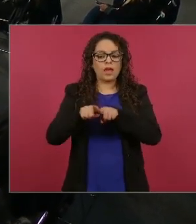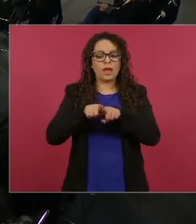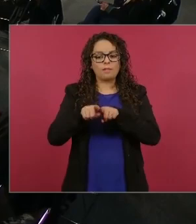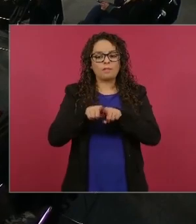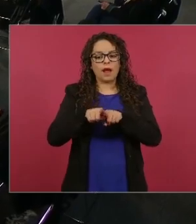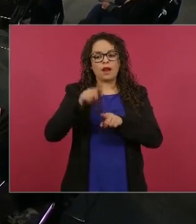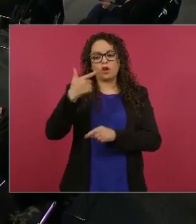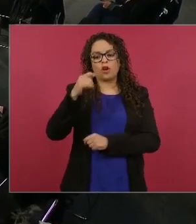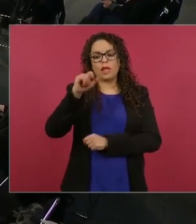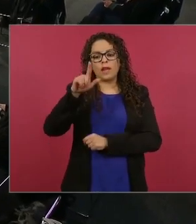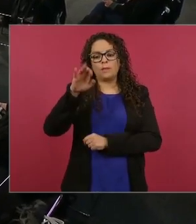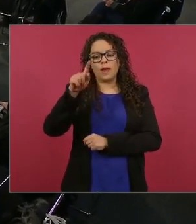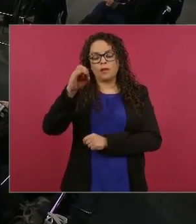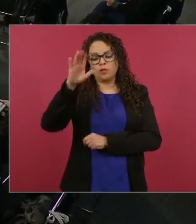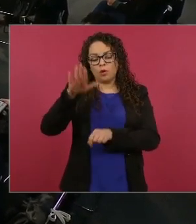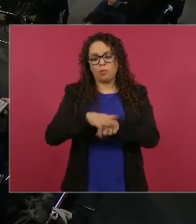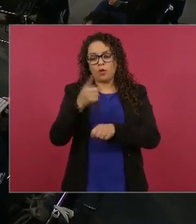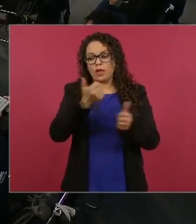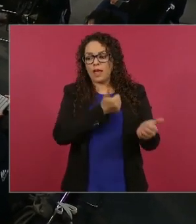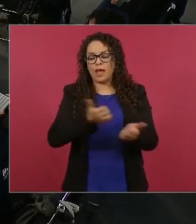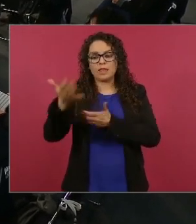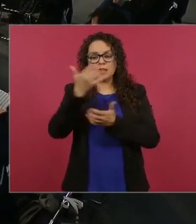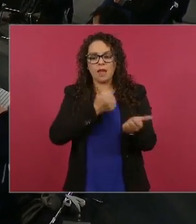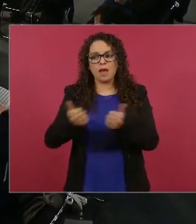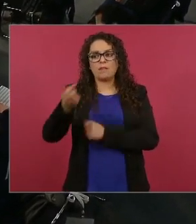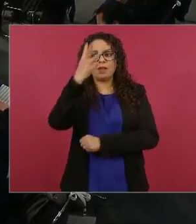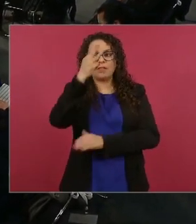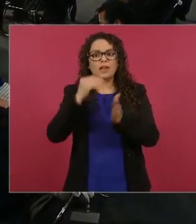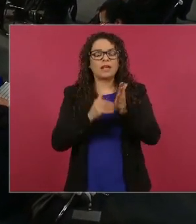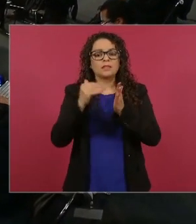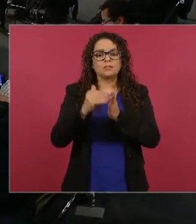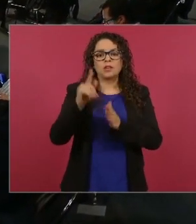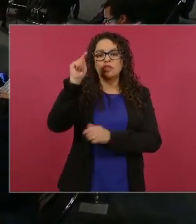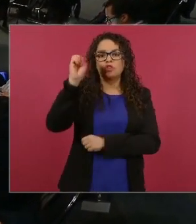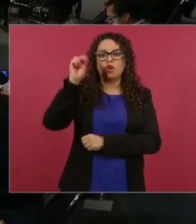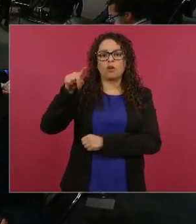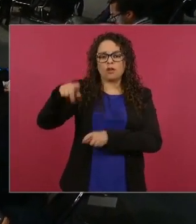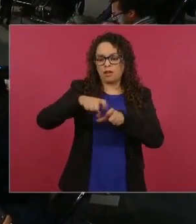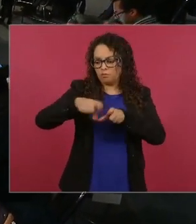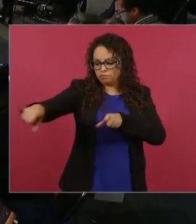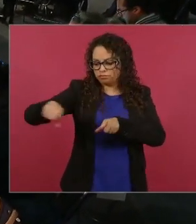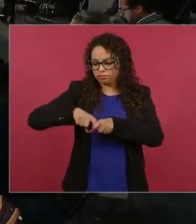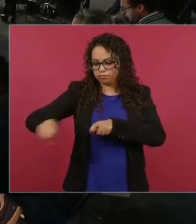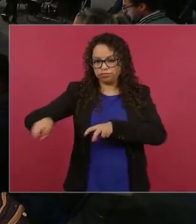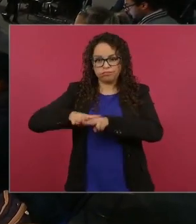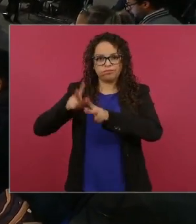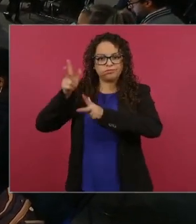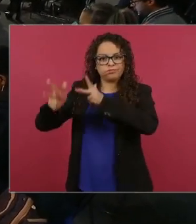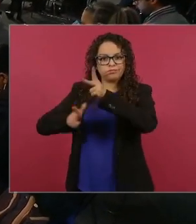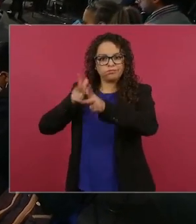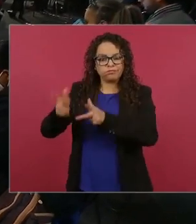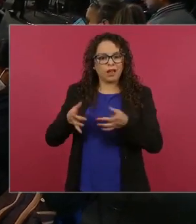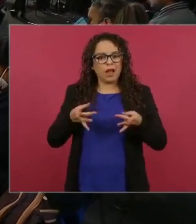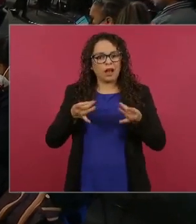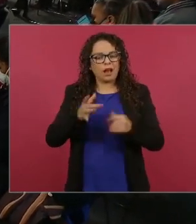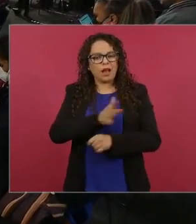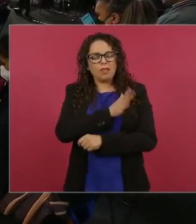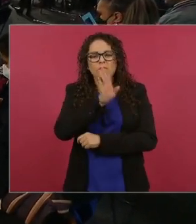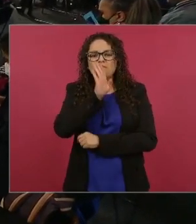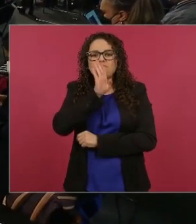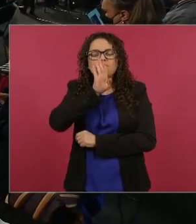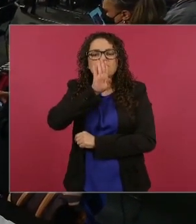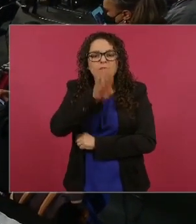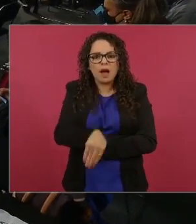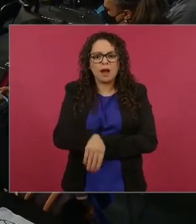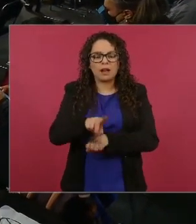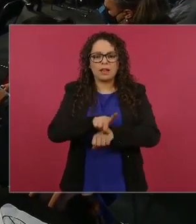Tejeda para transportar más de tres millones de toneladas de balasto de mala calidad desde los bancos de